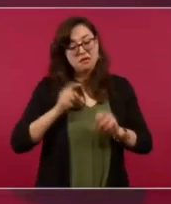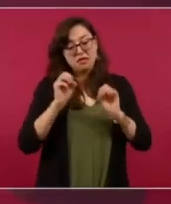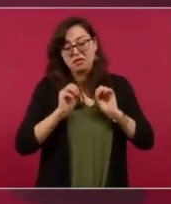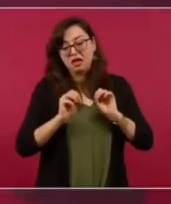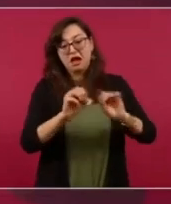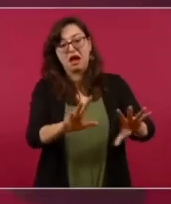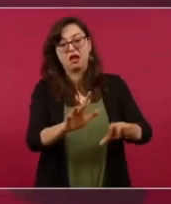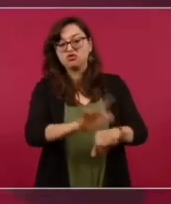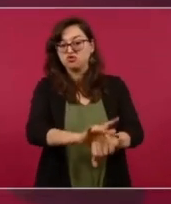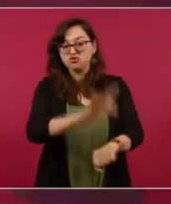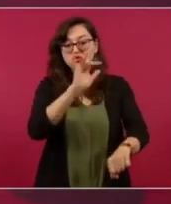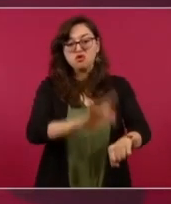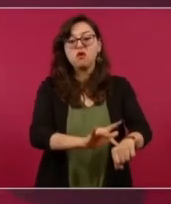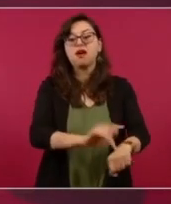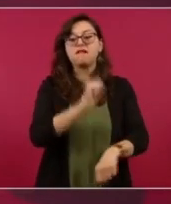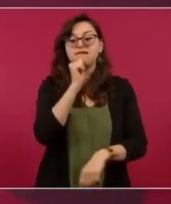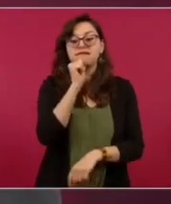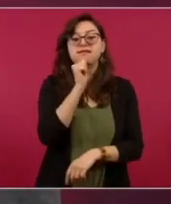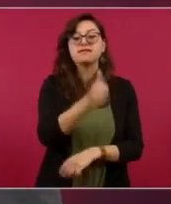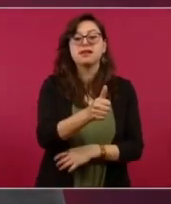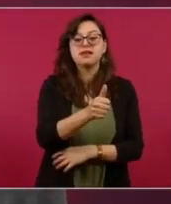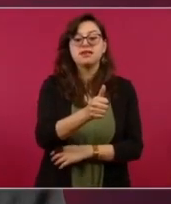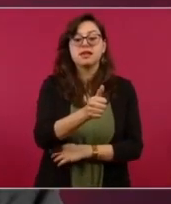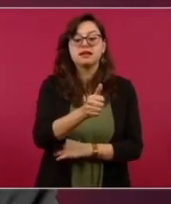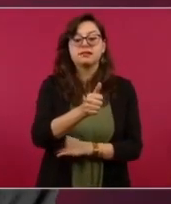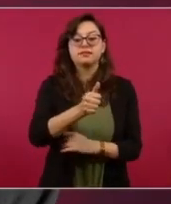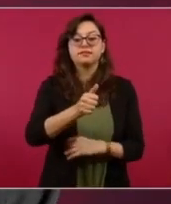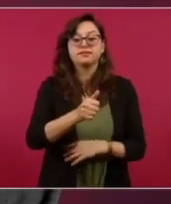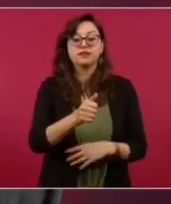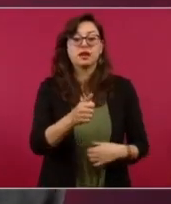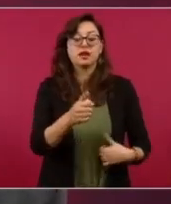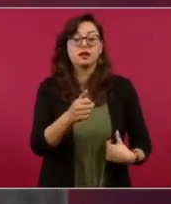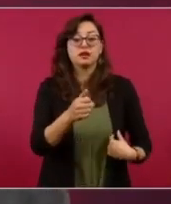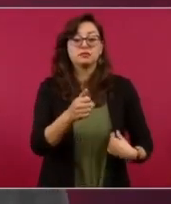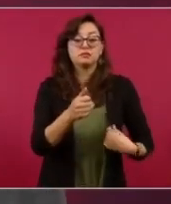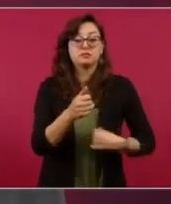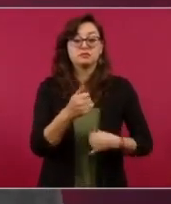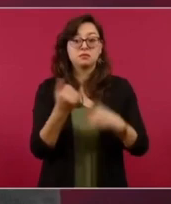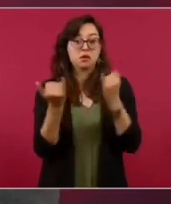pero también García Luna no se toca